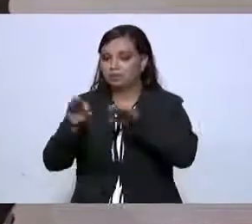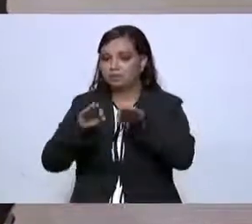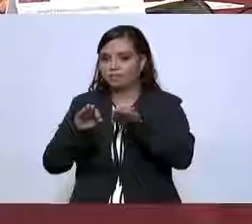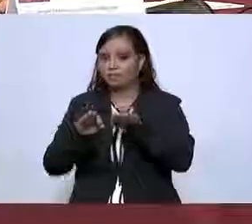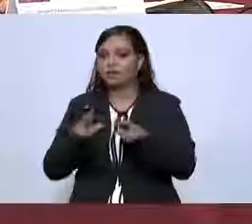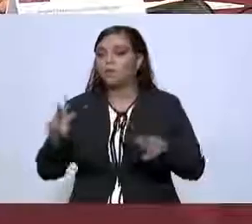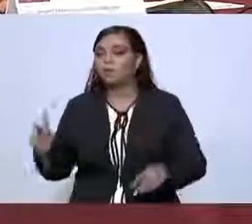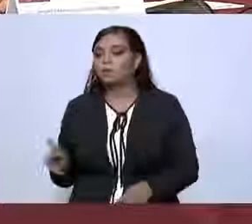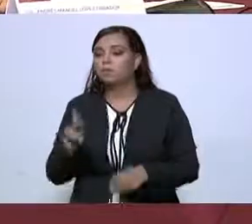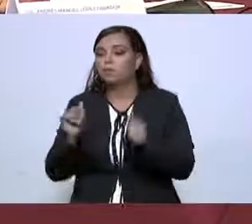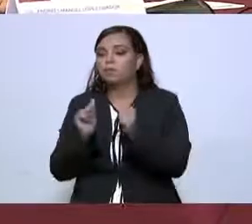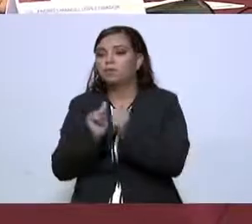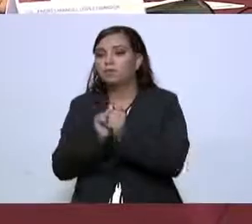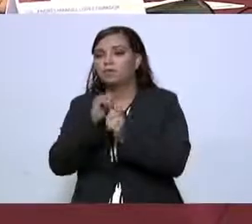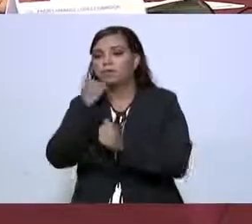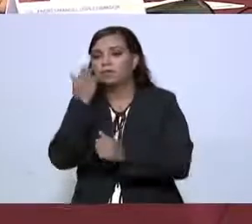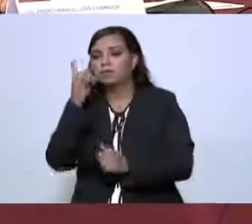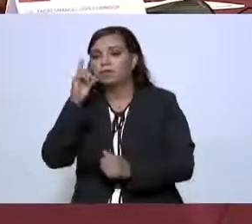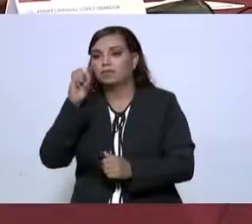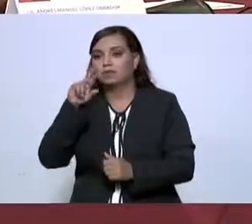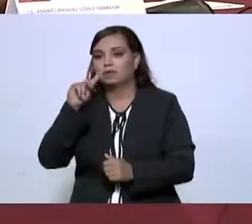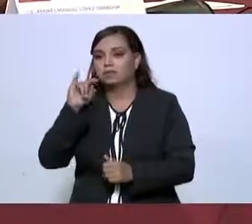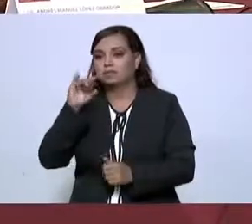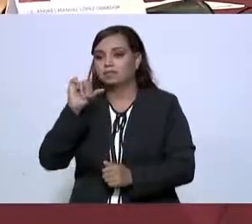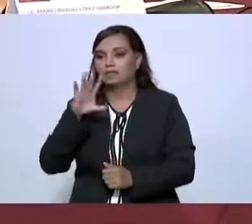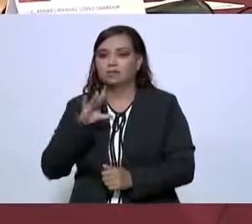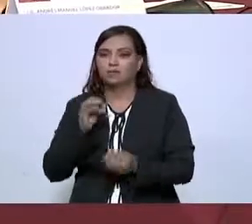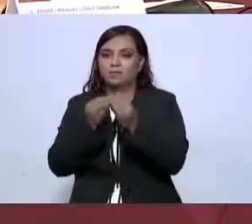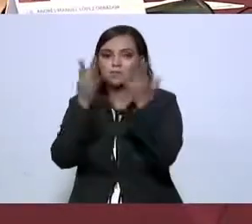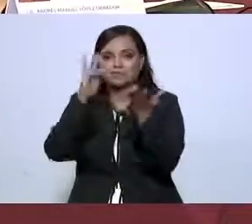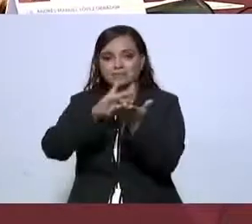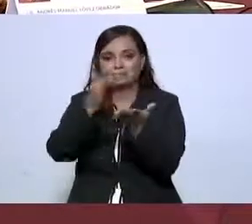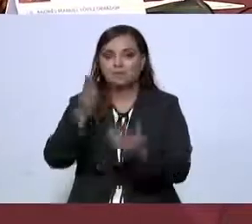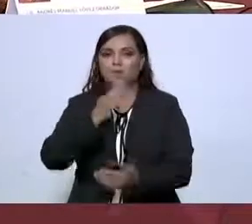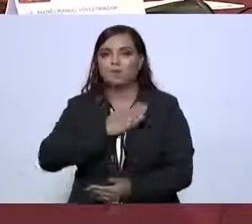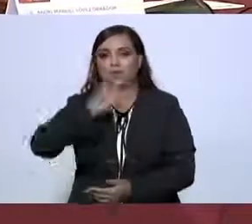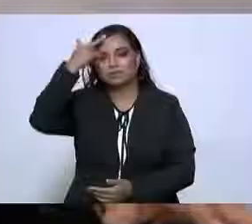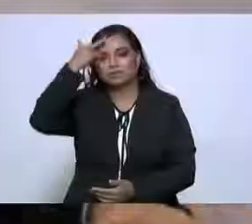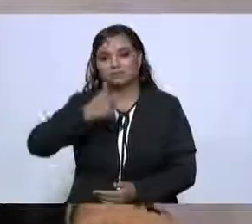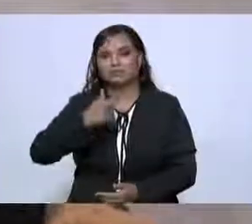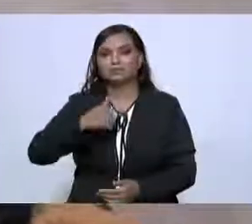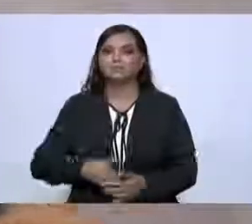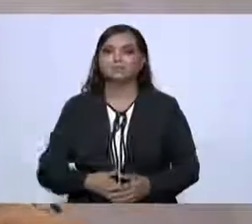con vocación democrática. Muchas gracias. Buenas noches.